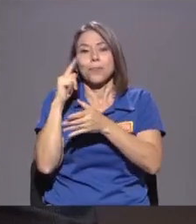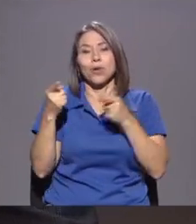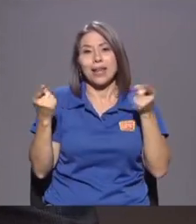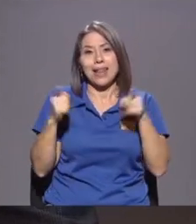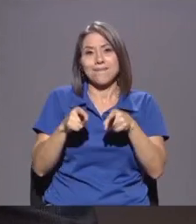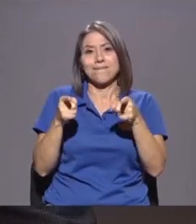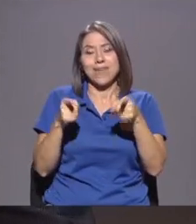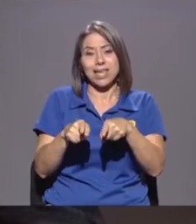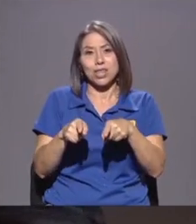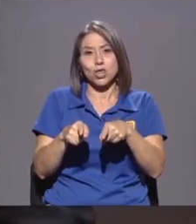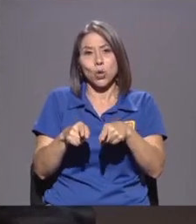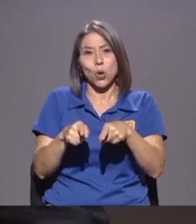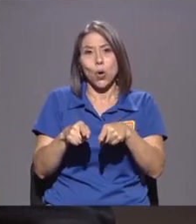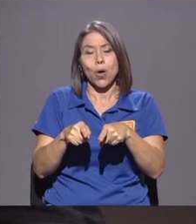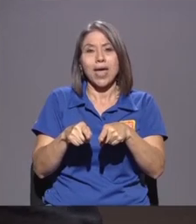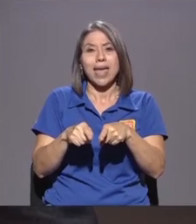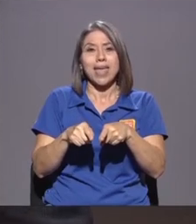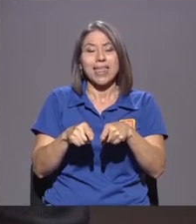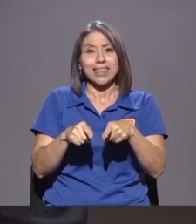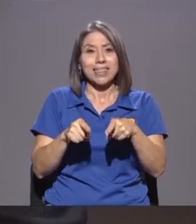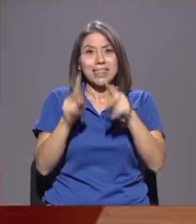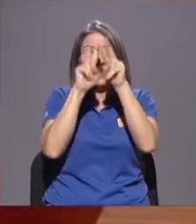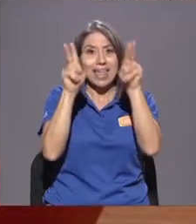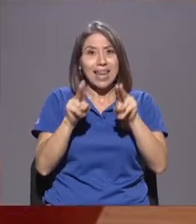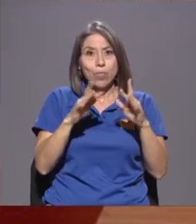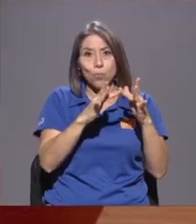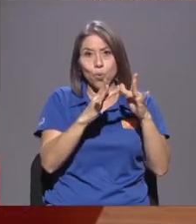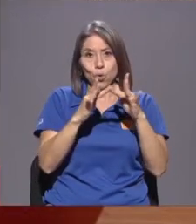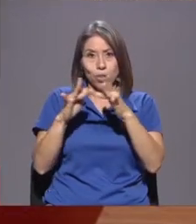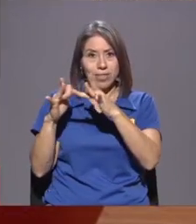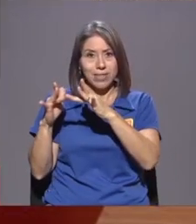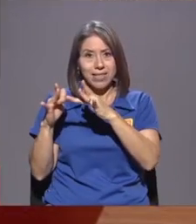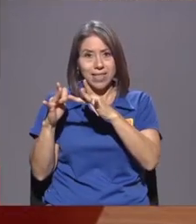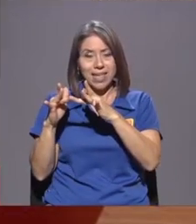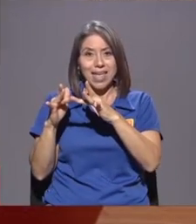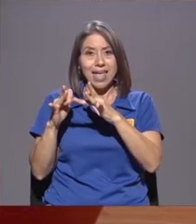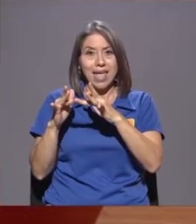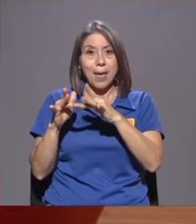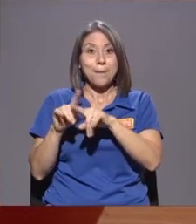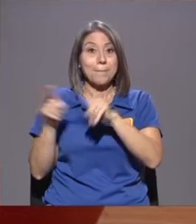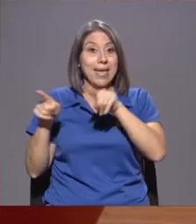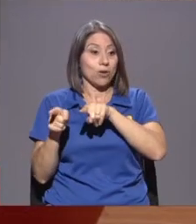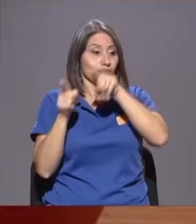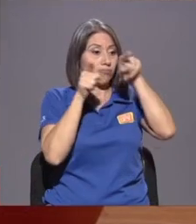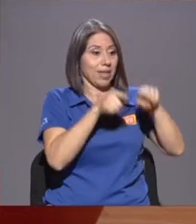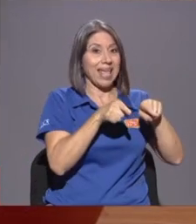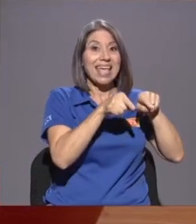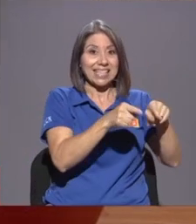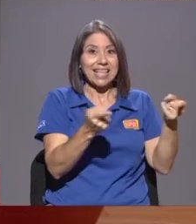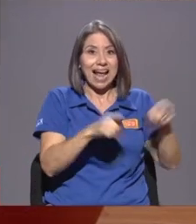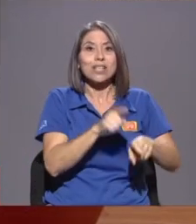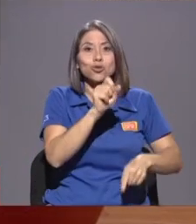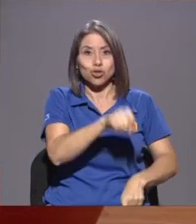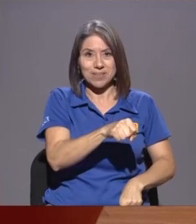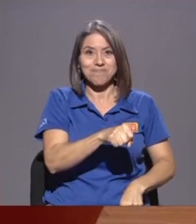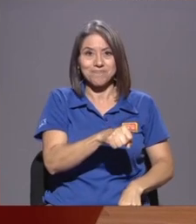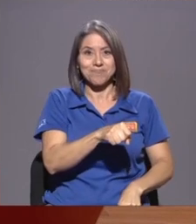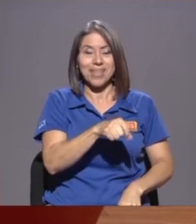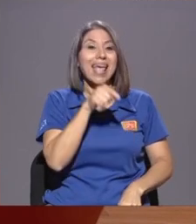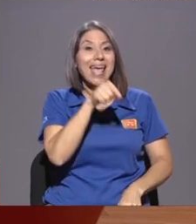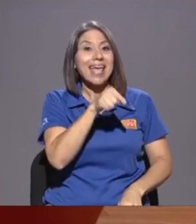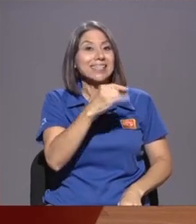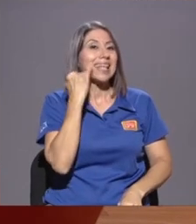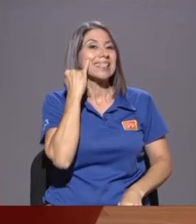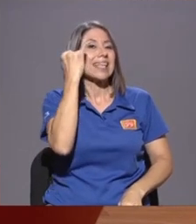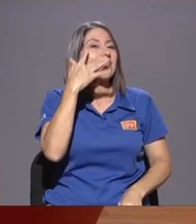network Que generan En este caso Sí Hay una Se parece Esta Esta